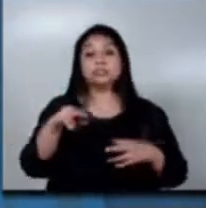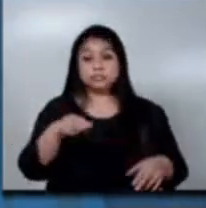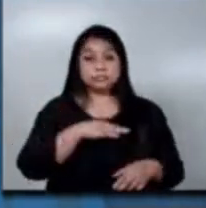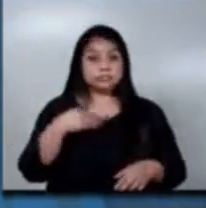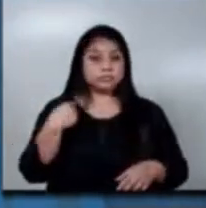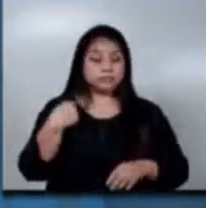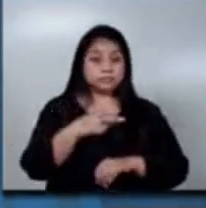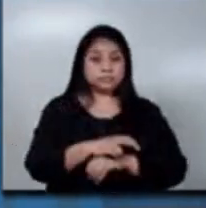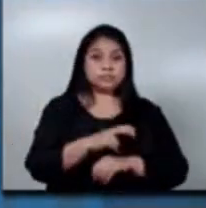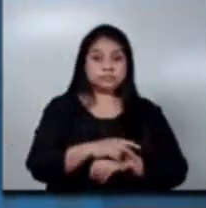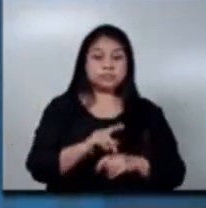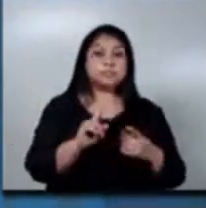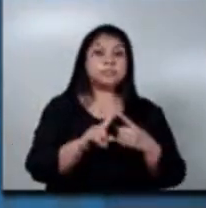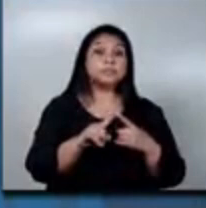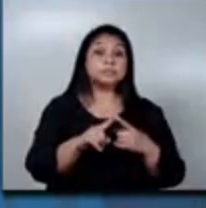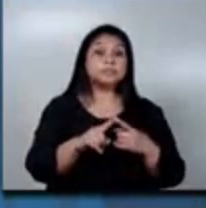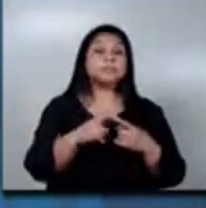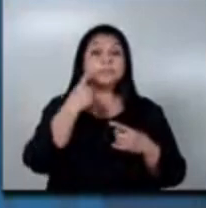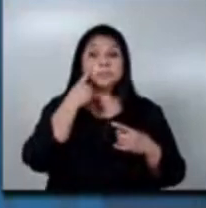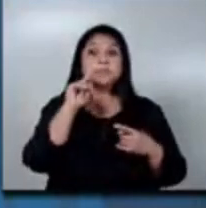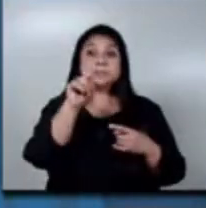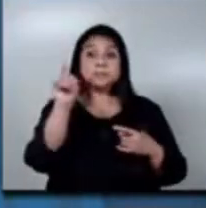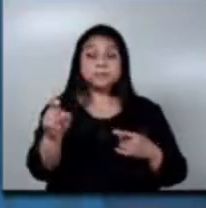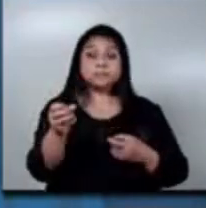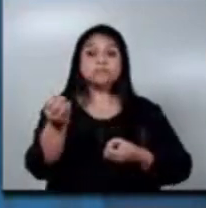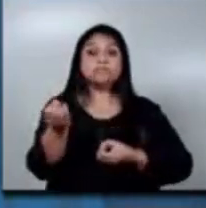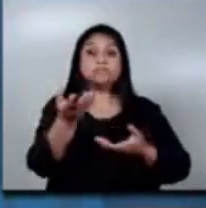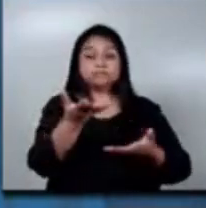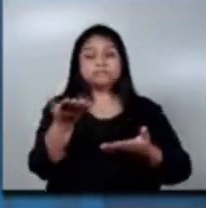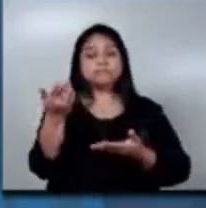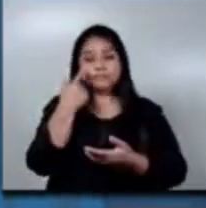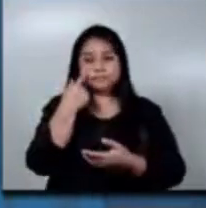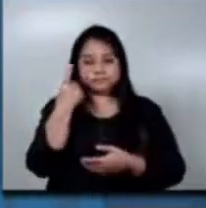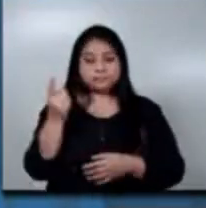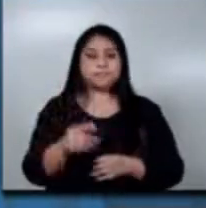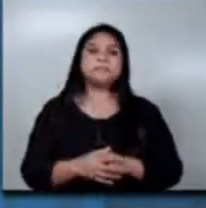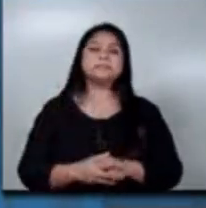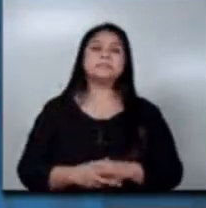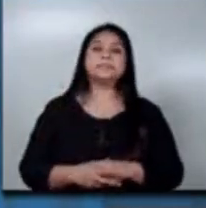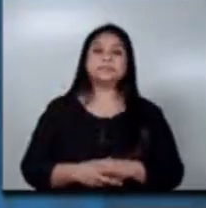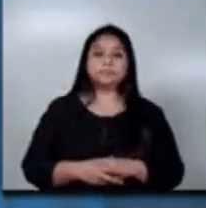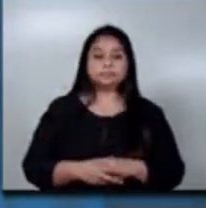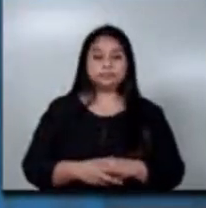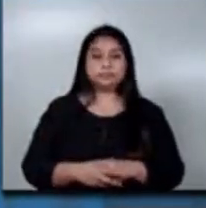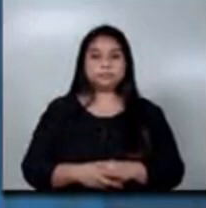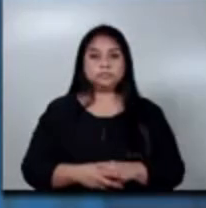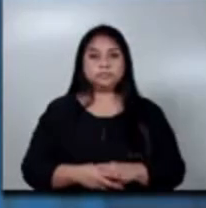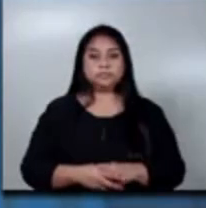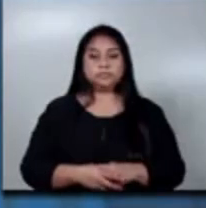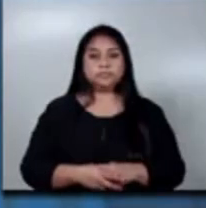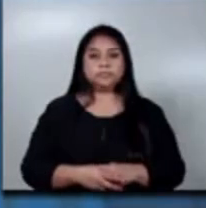la primera intervención de las preguntas de los medios de comunicación, así que invitamos al periodista Eduardo